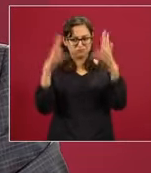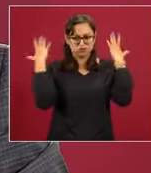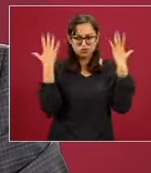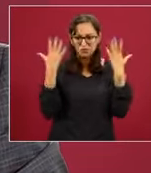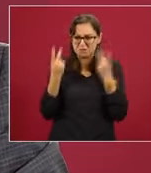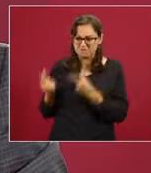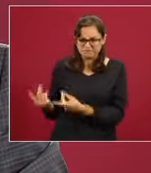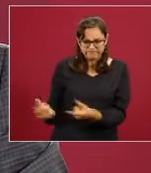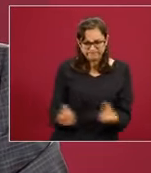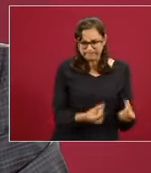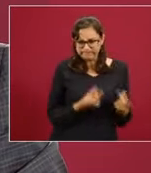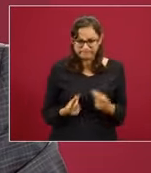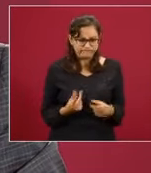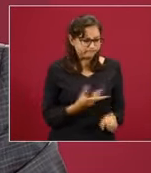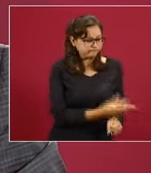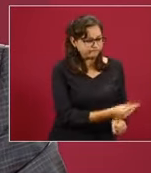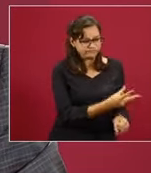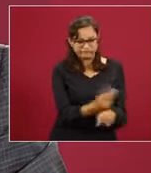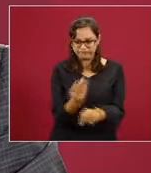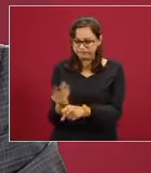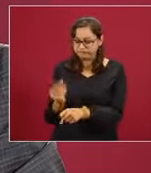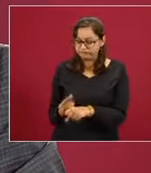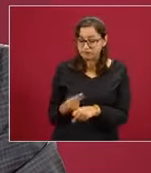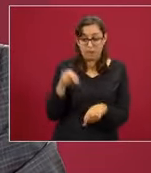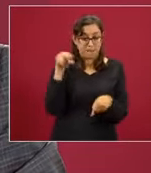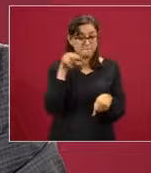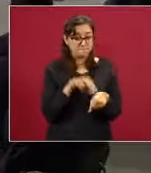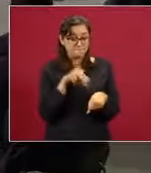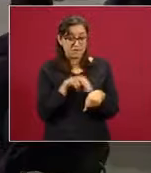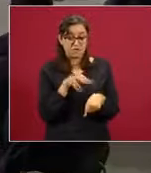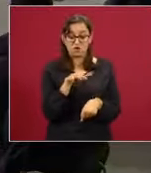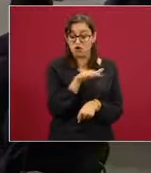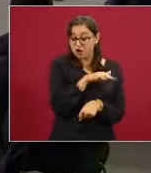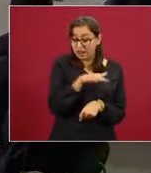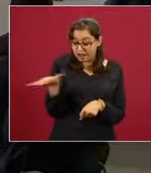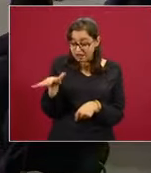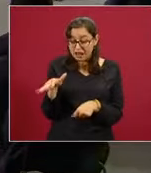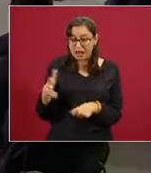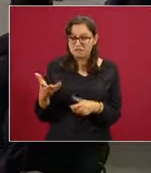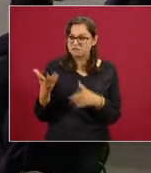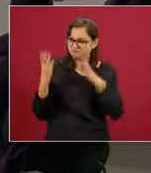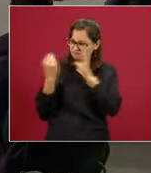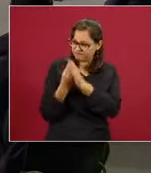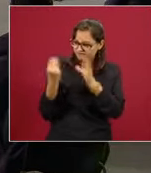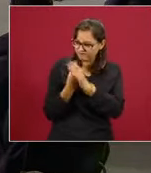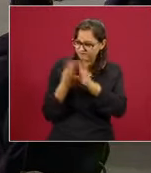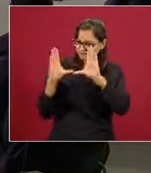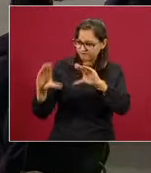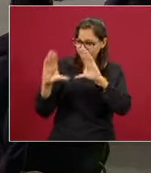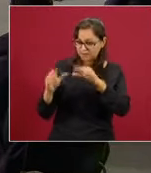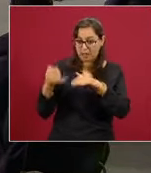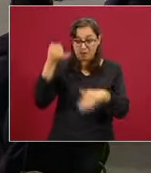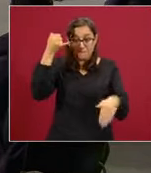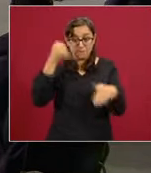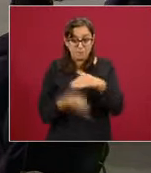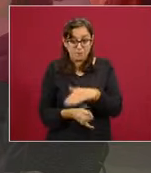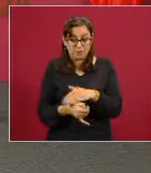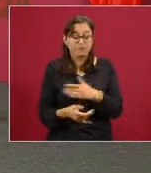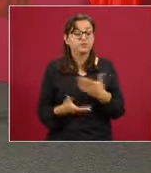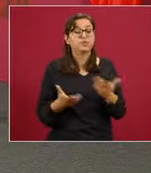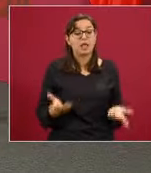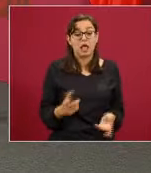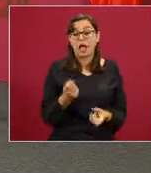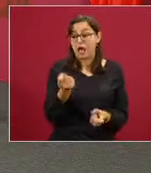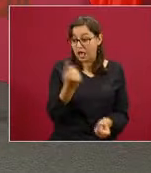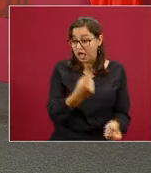en médicos que tenían y que siguen teniendo la intención de ser especialistas, varios de ellos. Ahora en noviembre, cuando